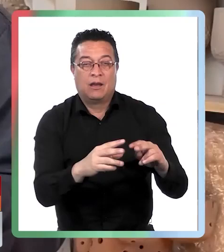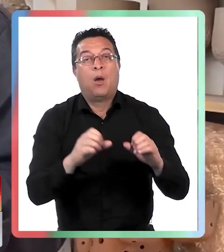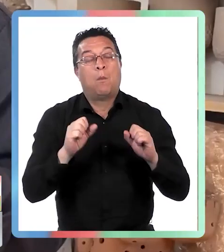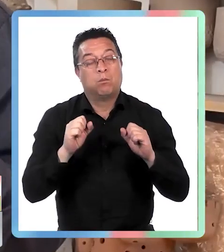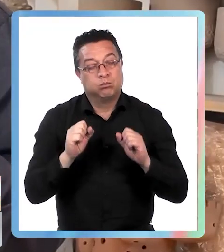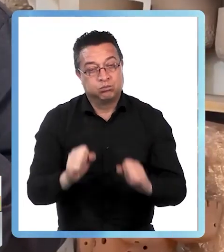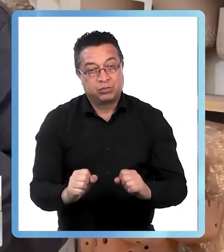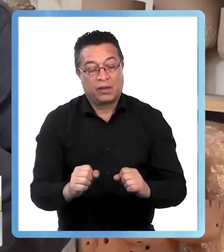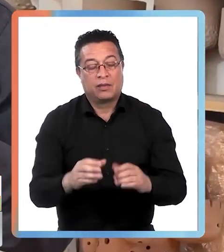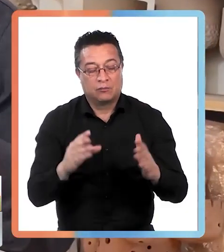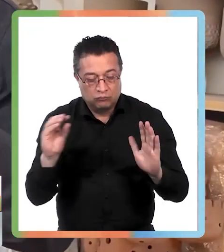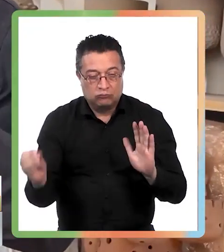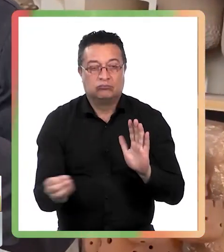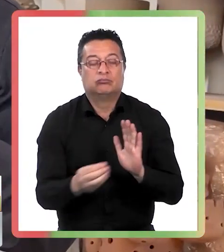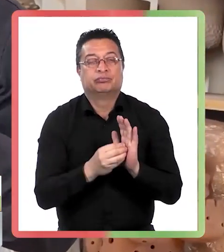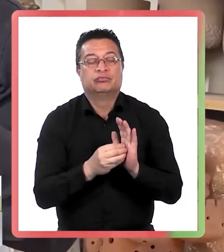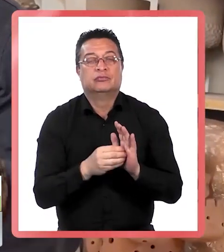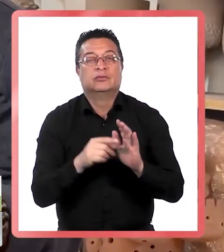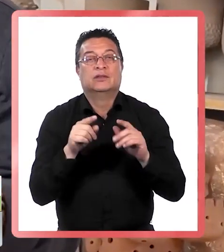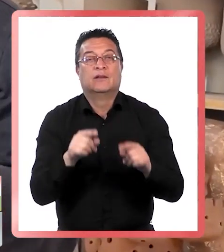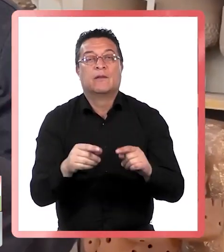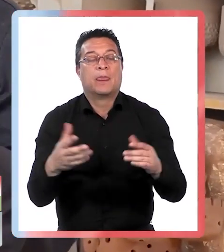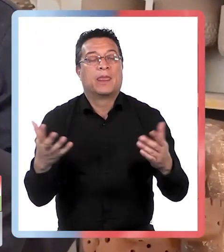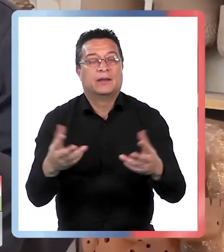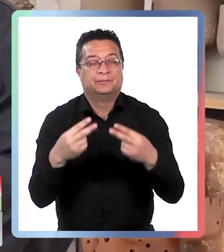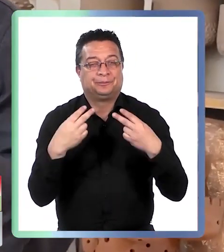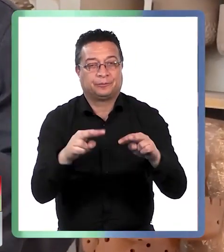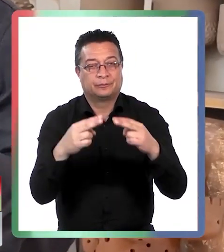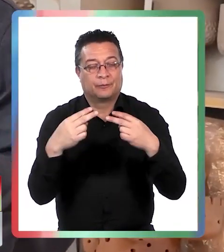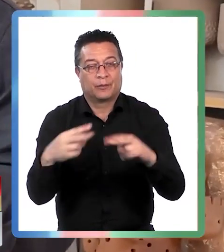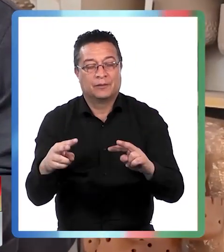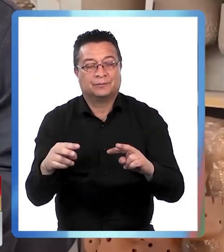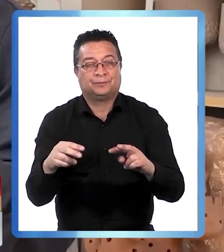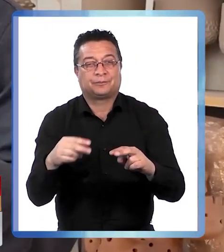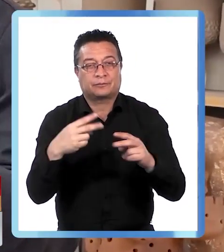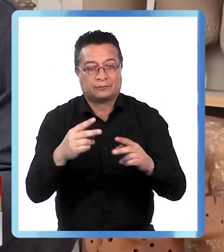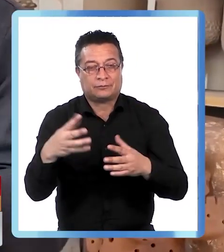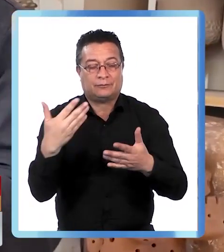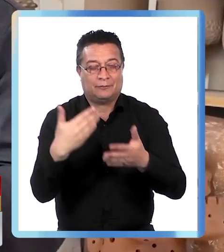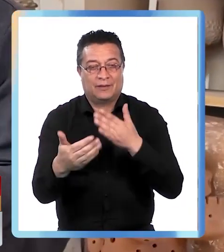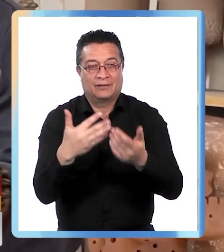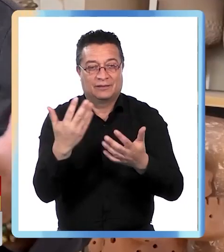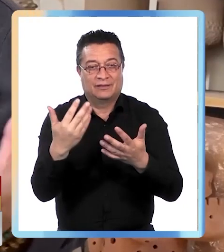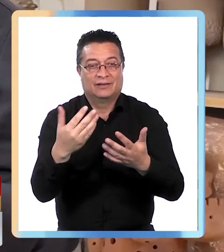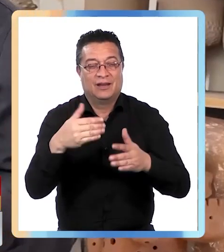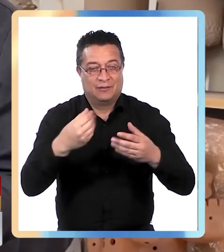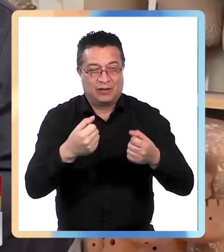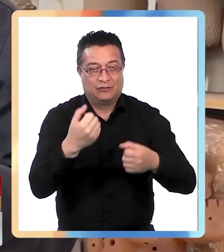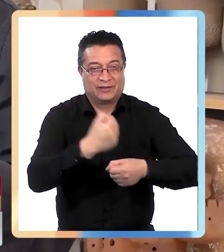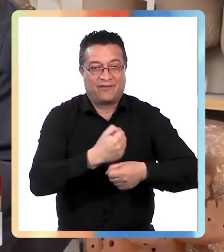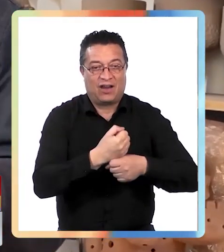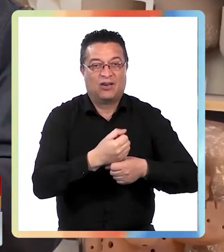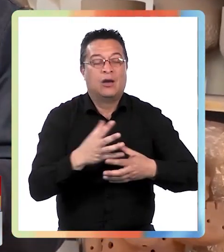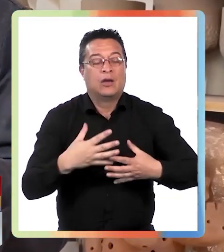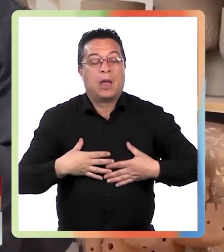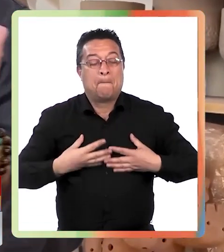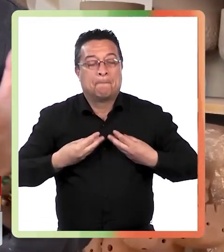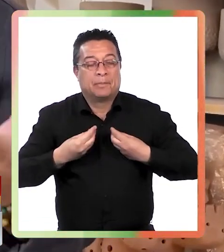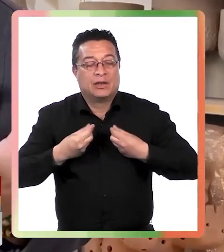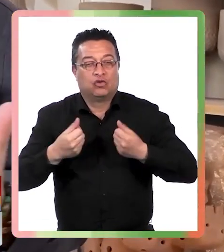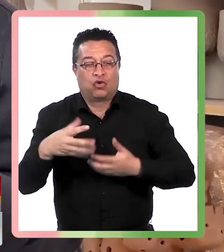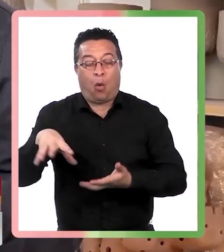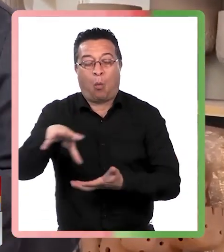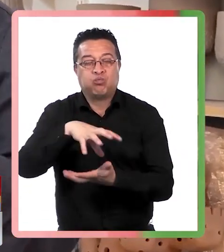ella hace a poder plasmar en su artesanía el